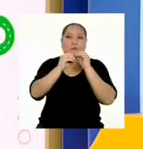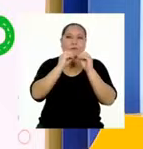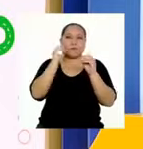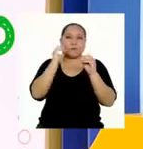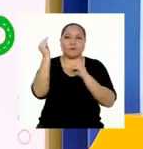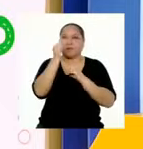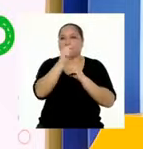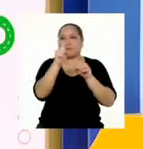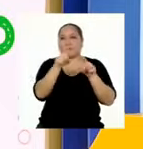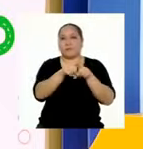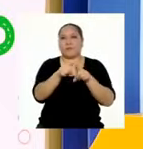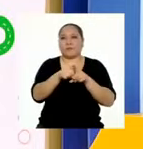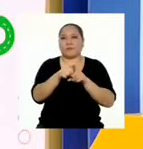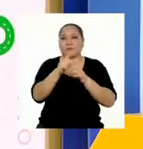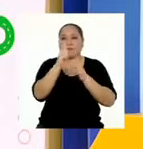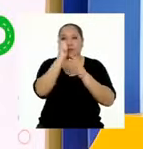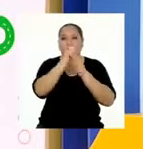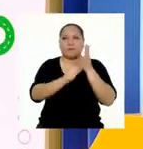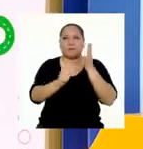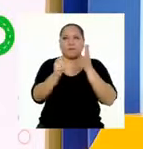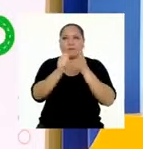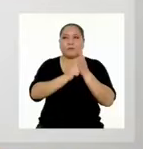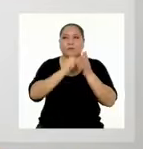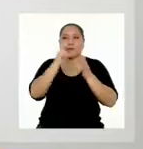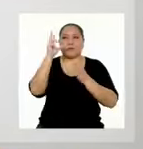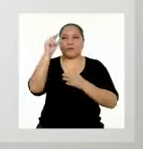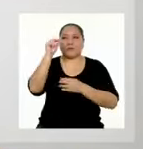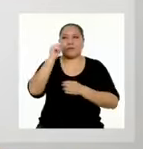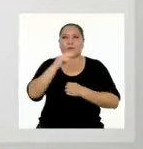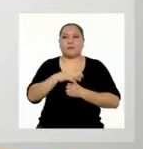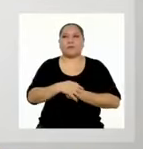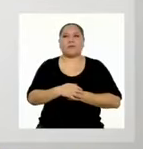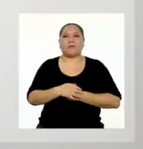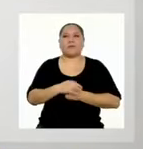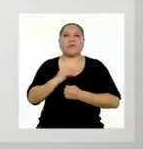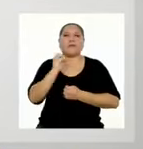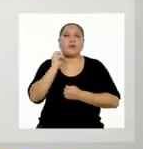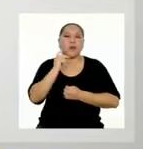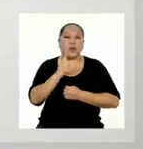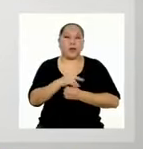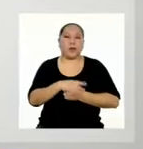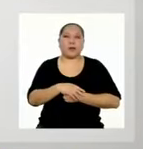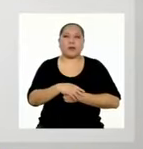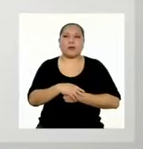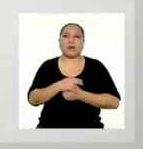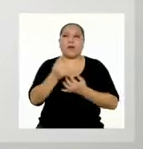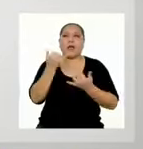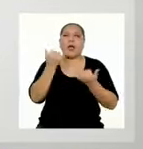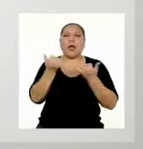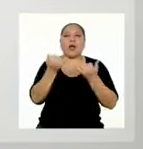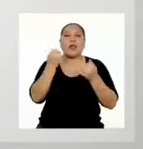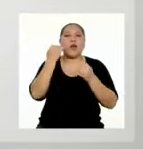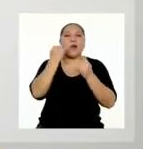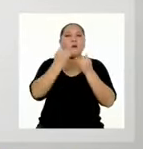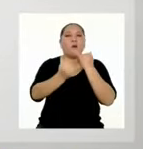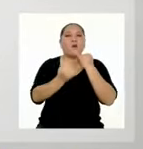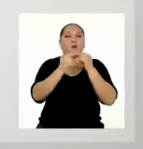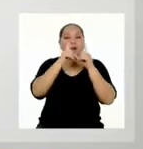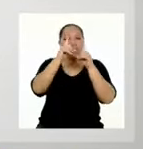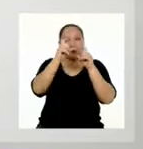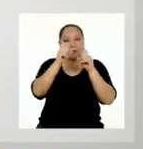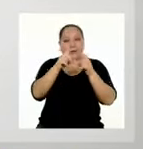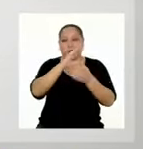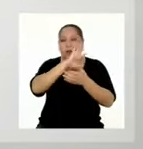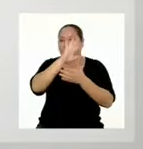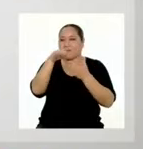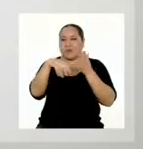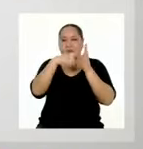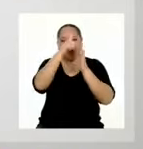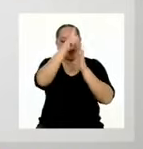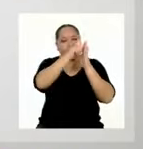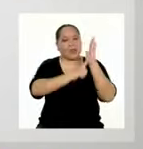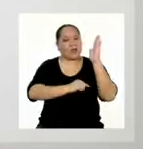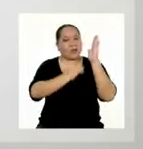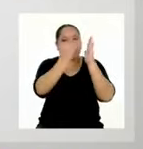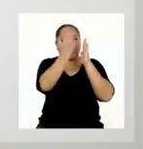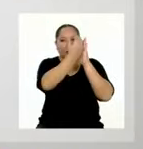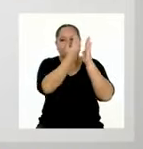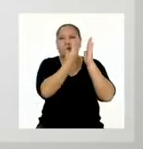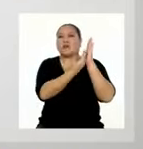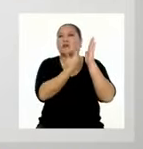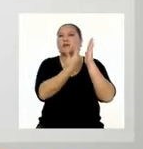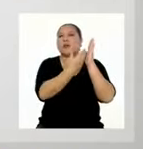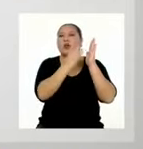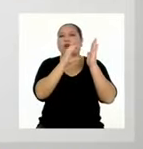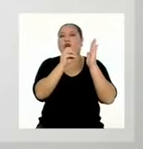eso también. Así que marcaré no. Muy bien, y ahora la última pregunta de toda la lista de cotejo.